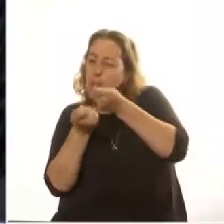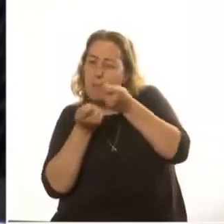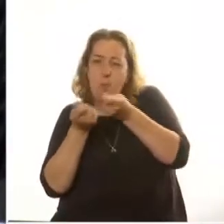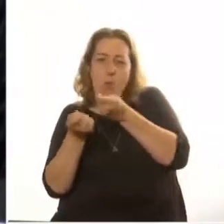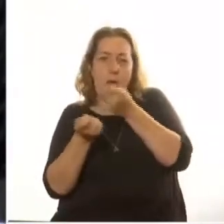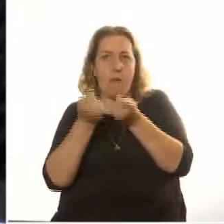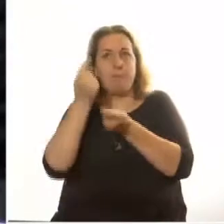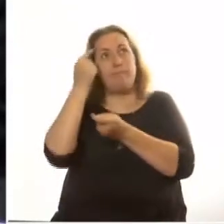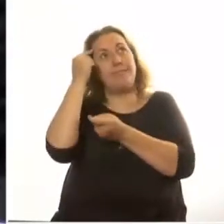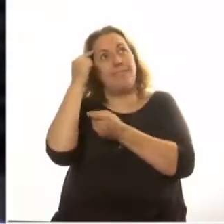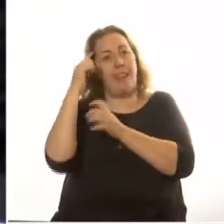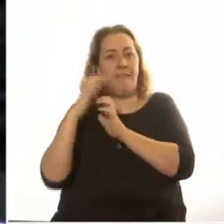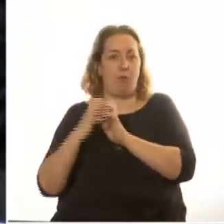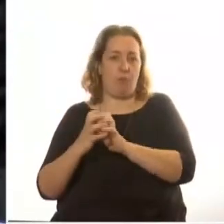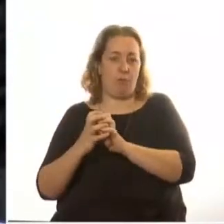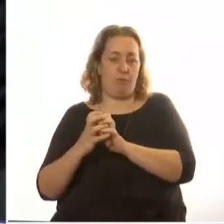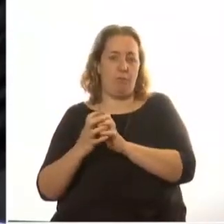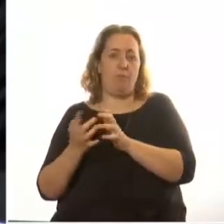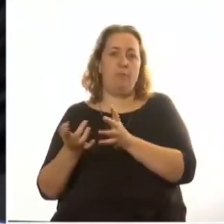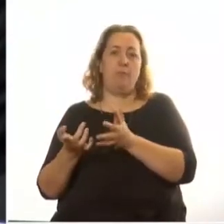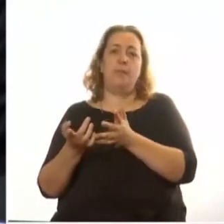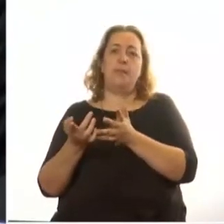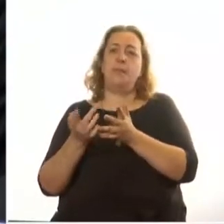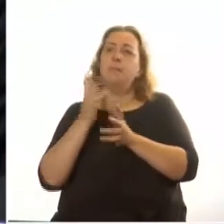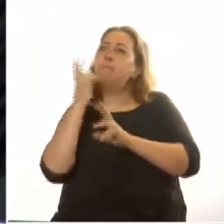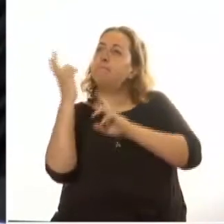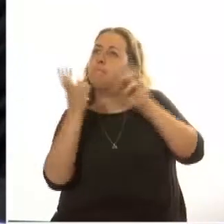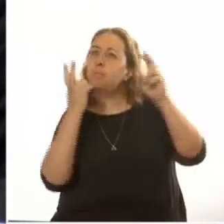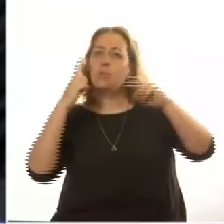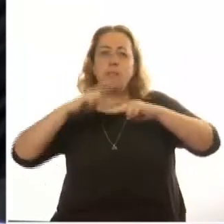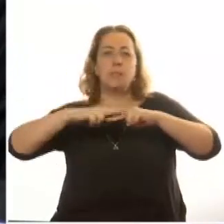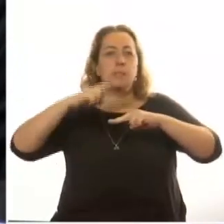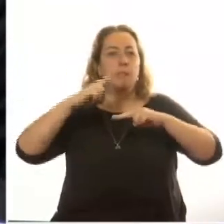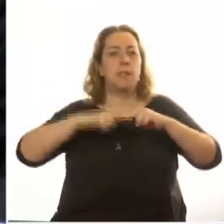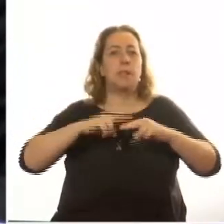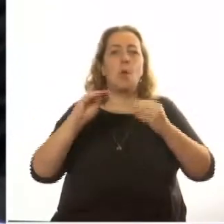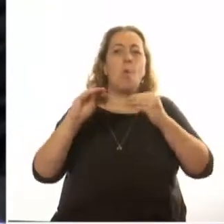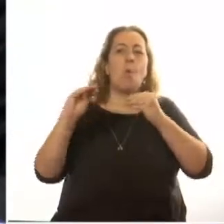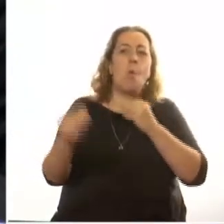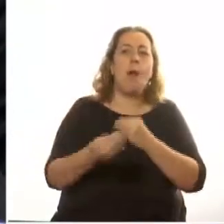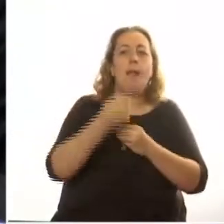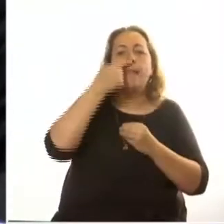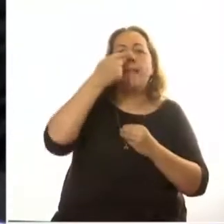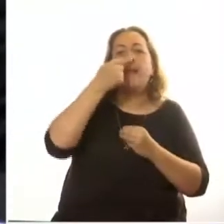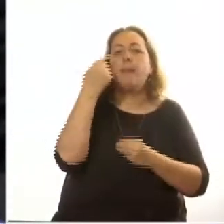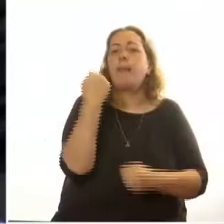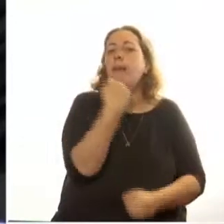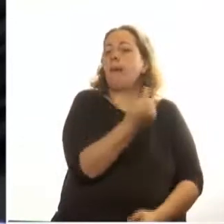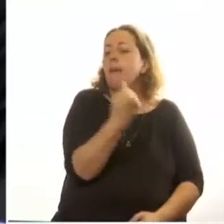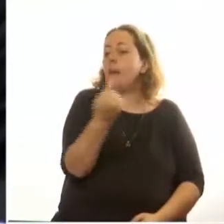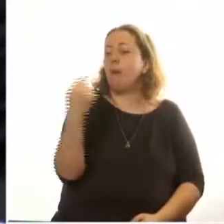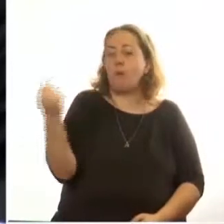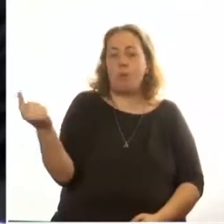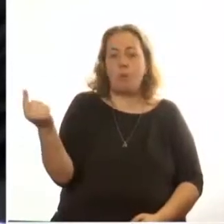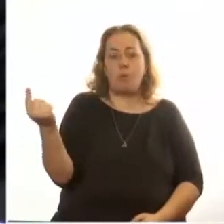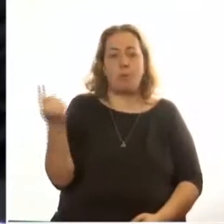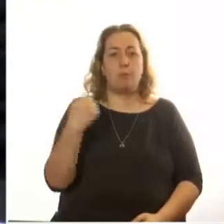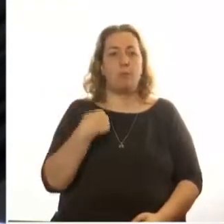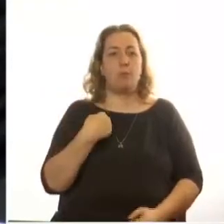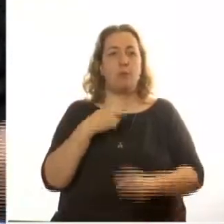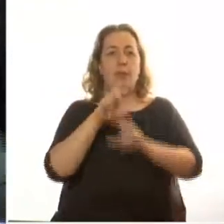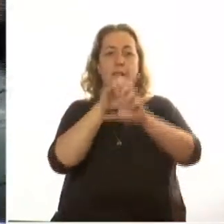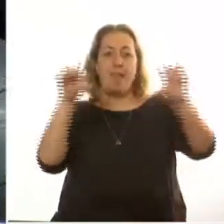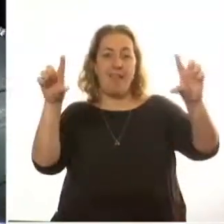que andan en las redes investigando cuál es el interés de cada uno de nosotros, que ponen hasta titulares